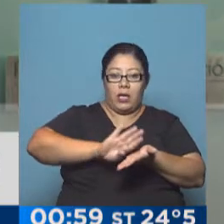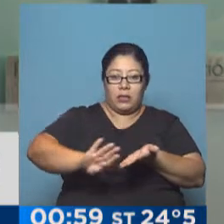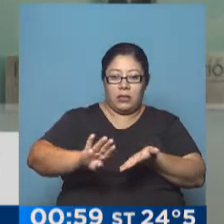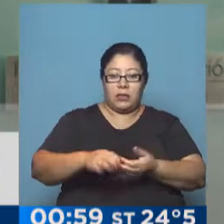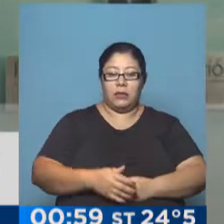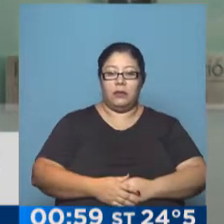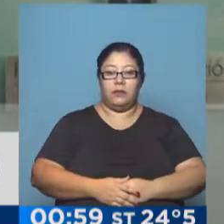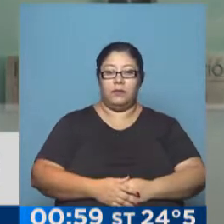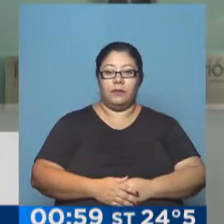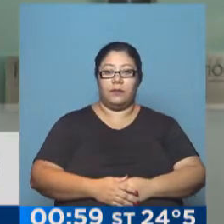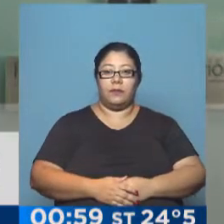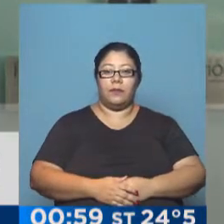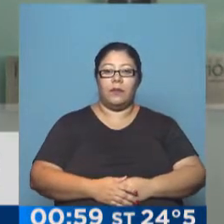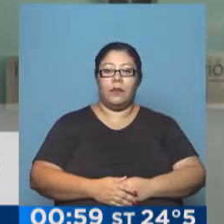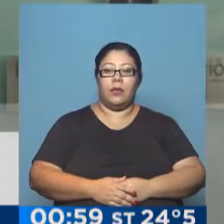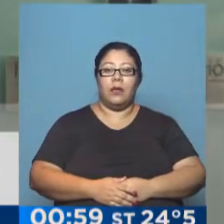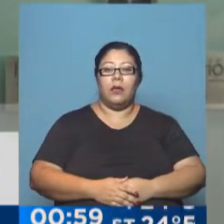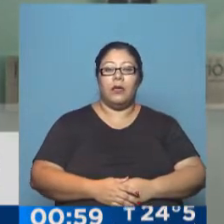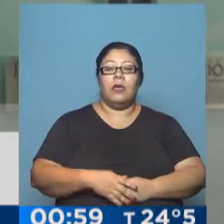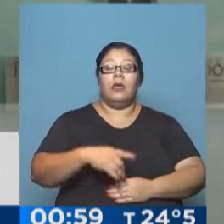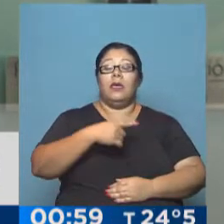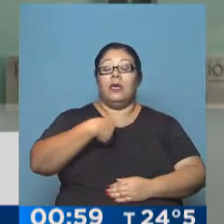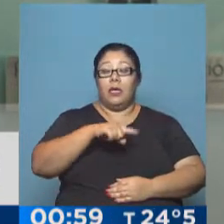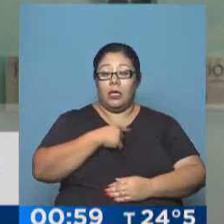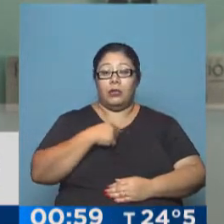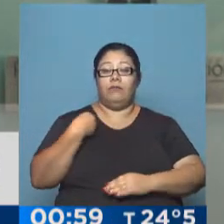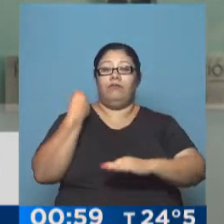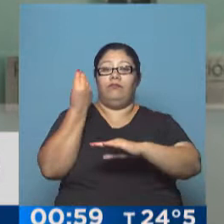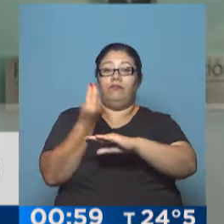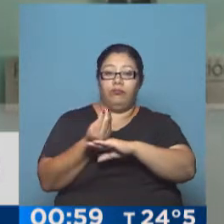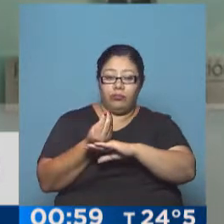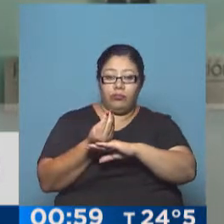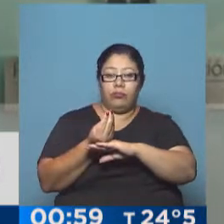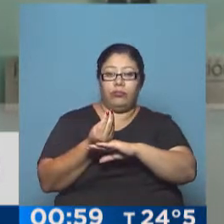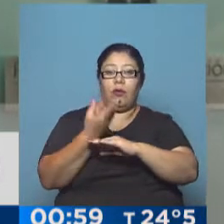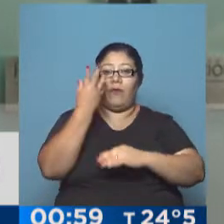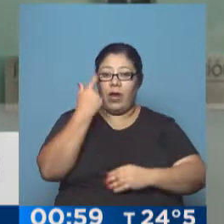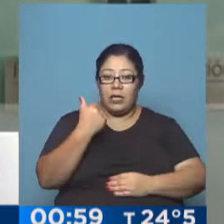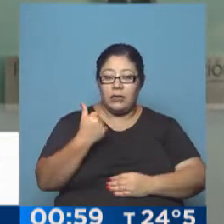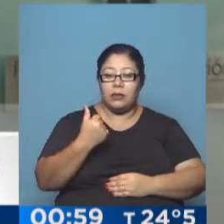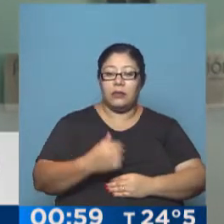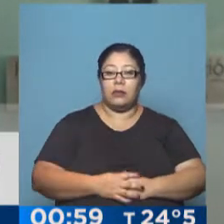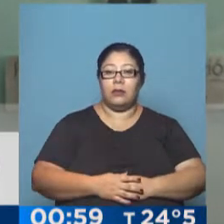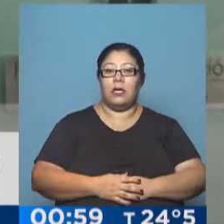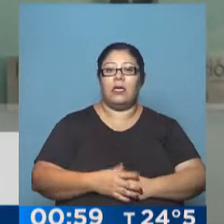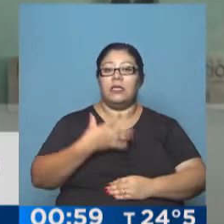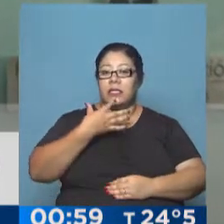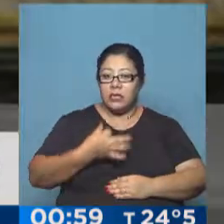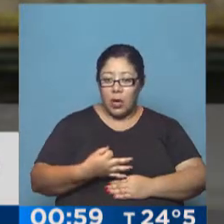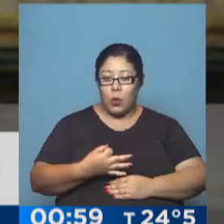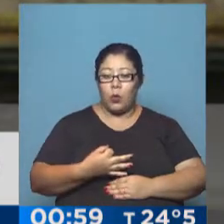presencia en las instancias financieras internacionales permitirán, estoy seguro,